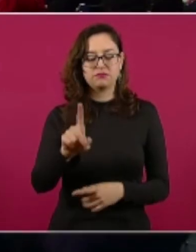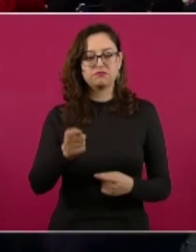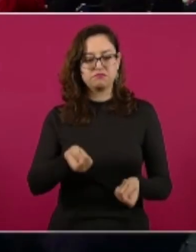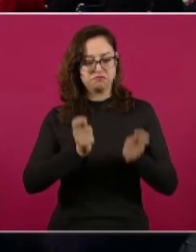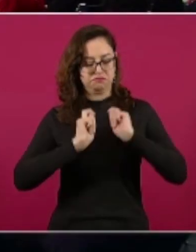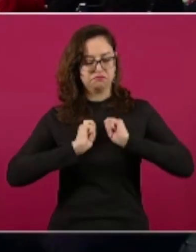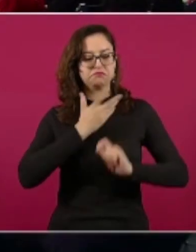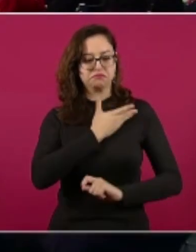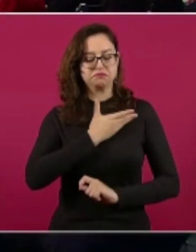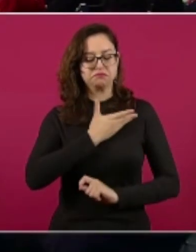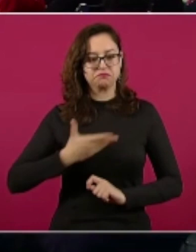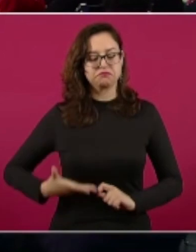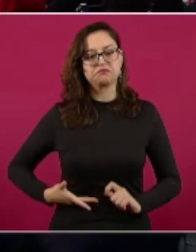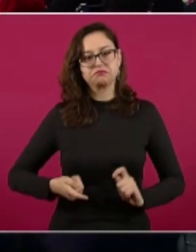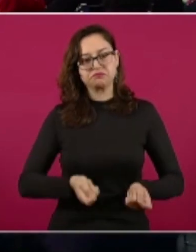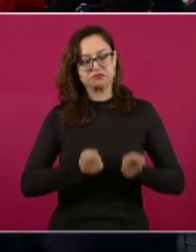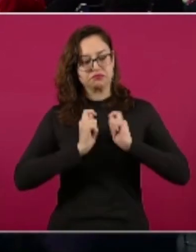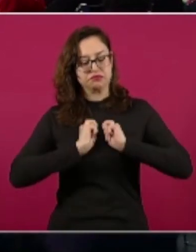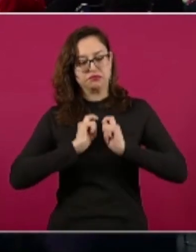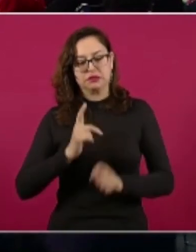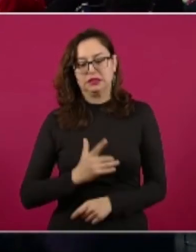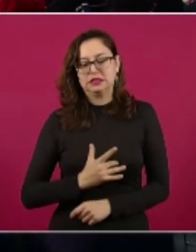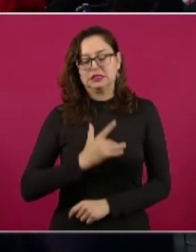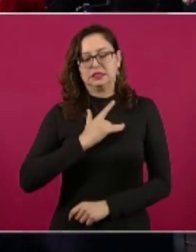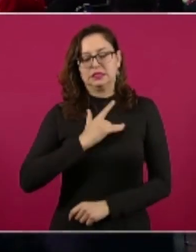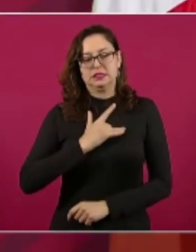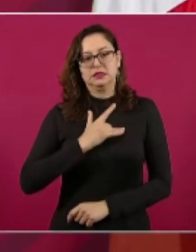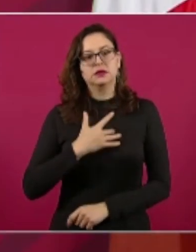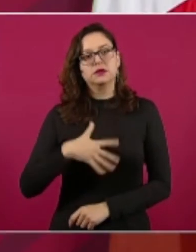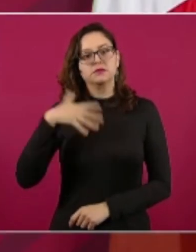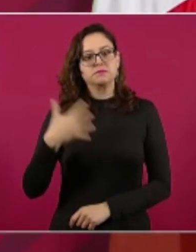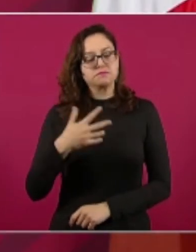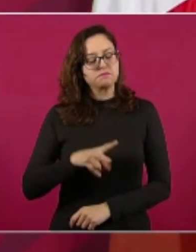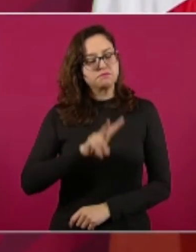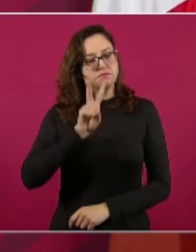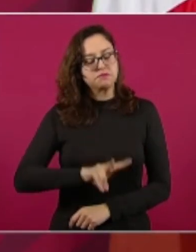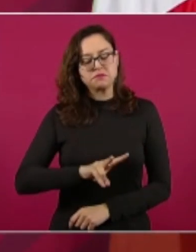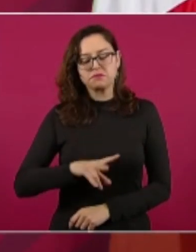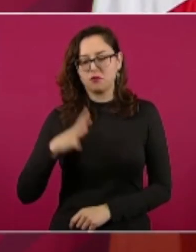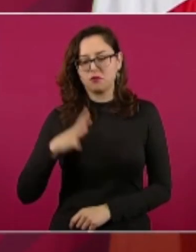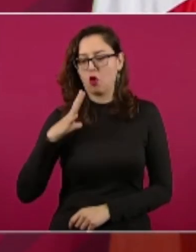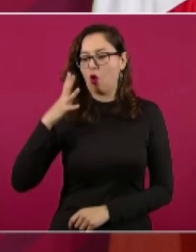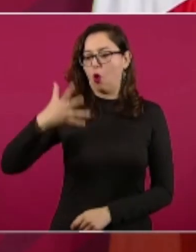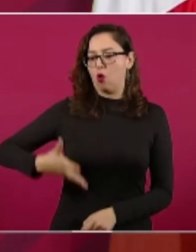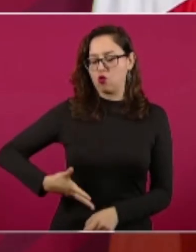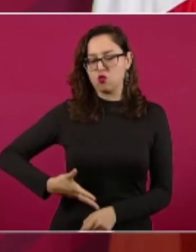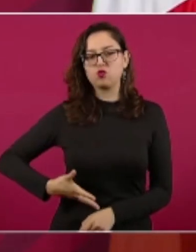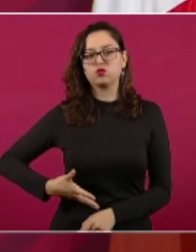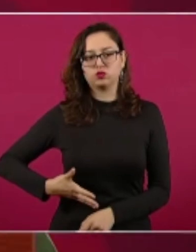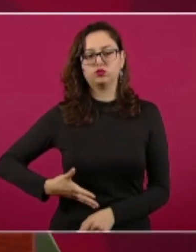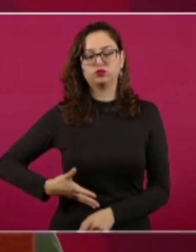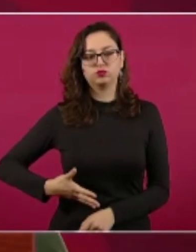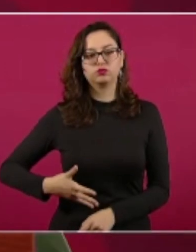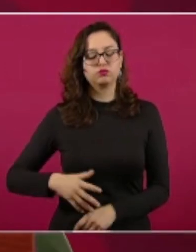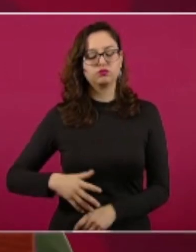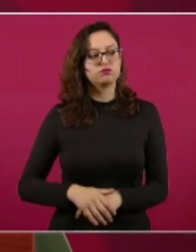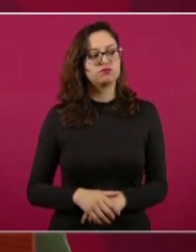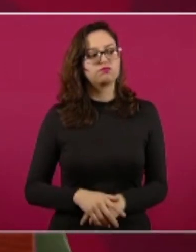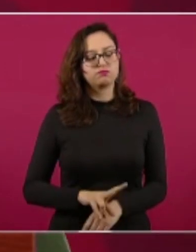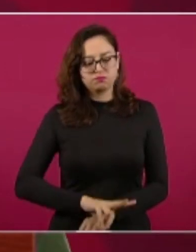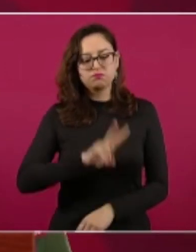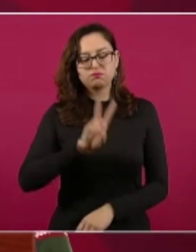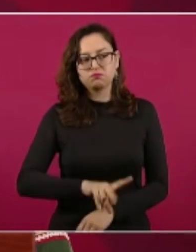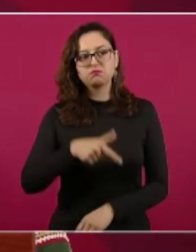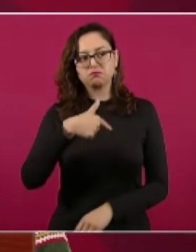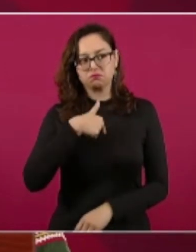un nombramiento que recibo con mucho orgullo y con reiterarle mi